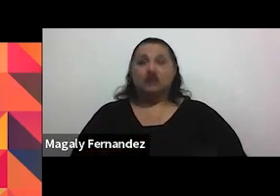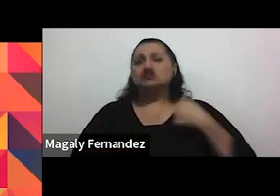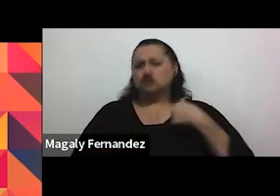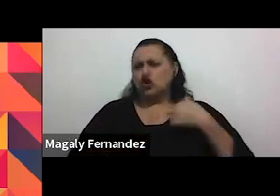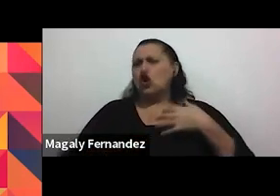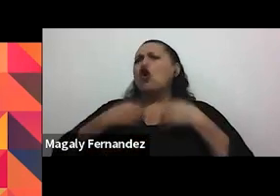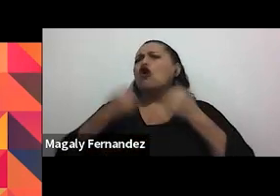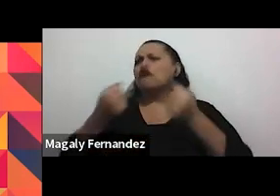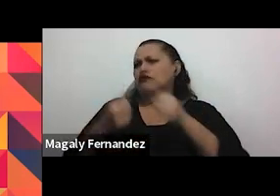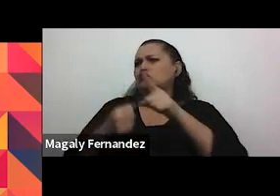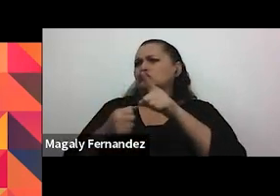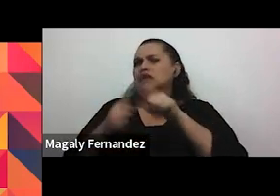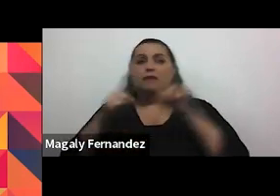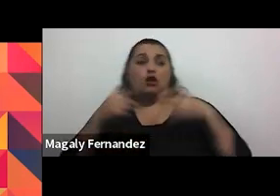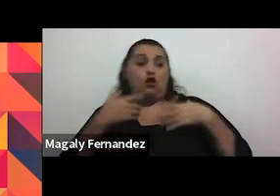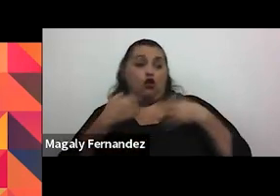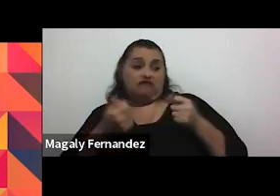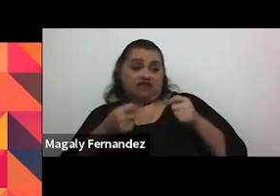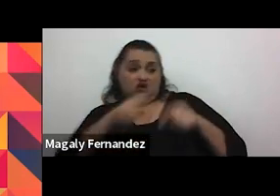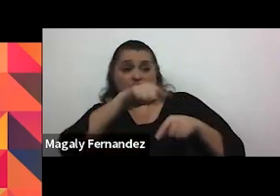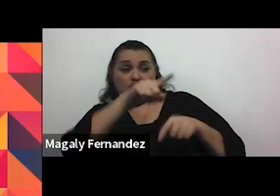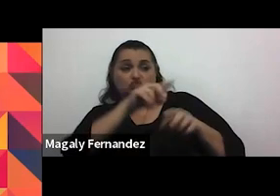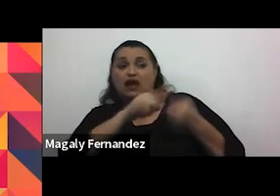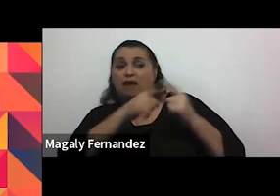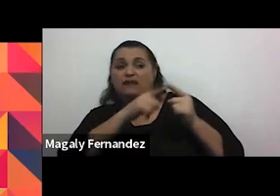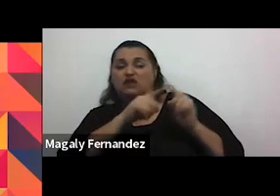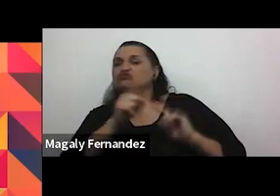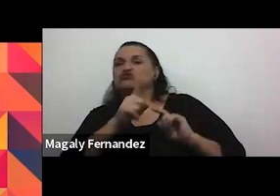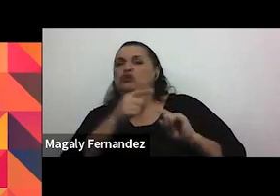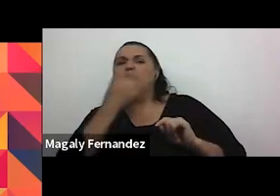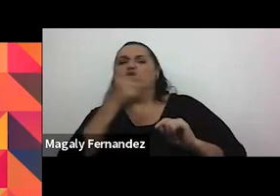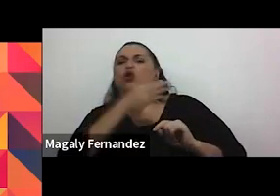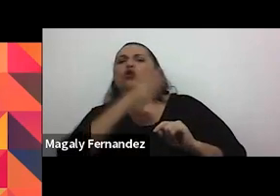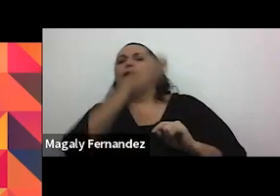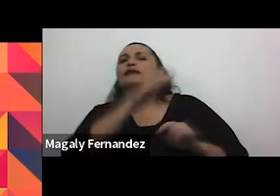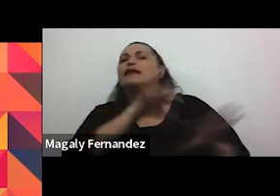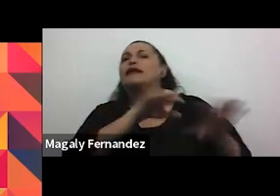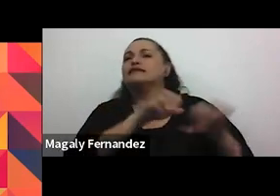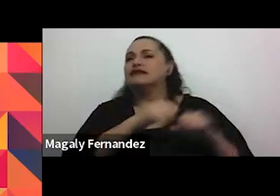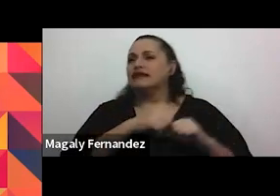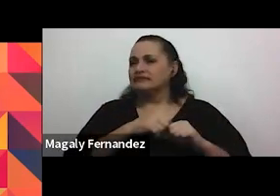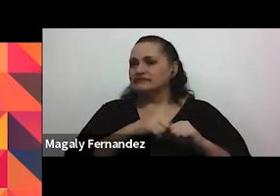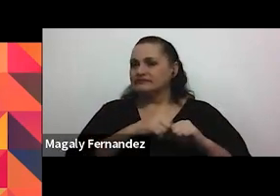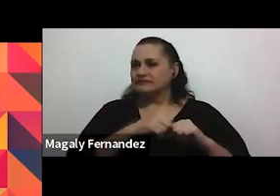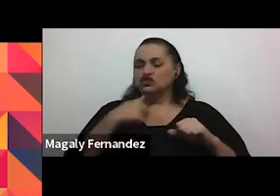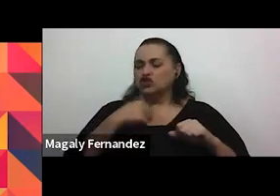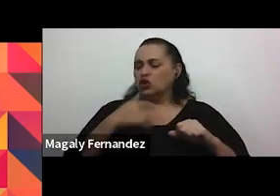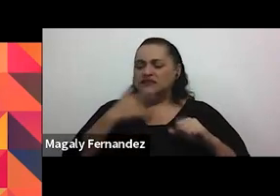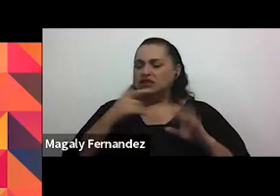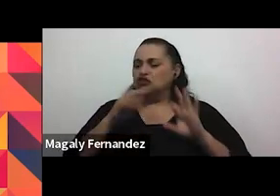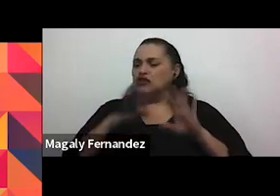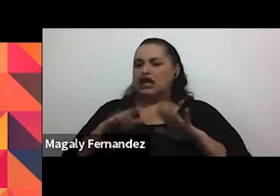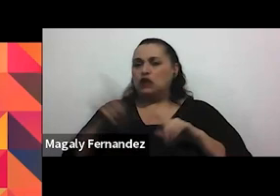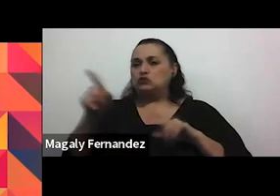pero no confío en las personas con las que vos estás entonces mejor no vayas a esa actividad no me hace sentir tranquilo que te relaciones